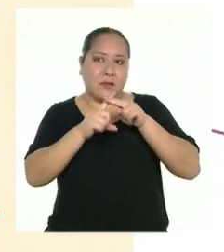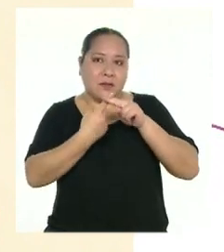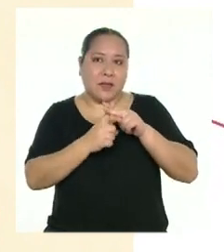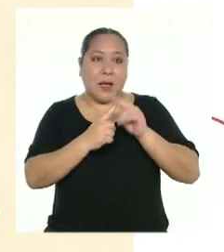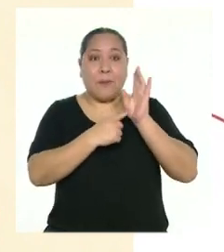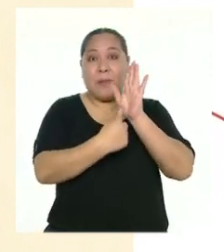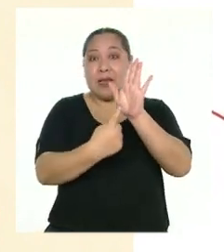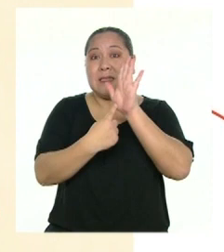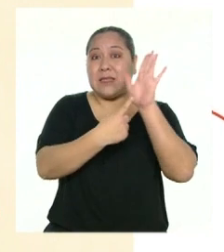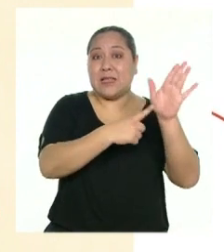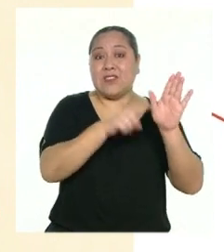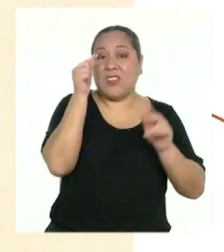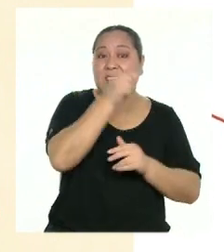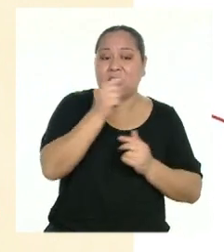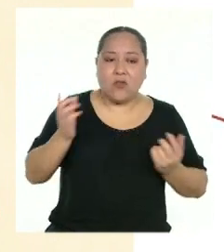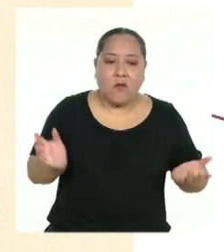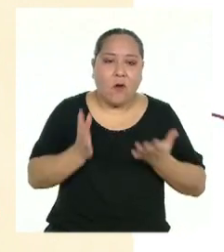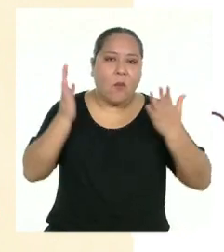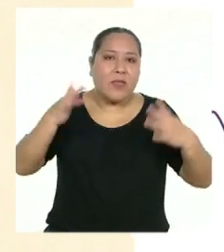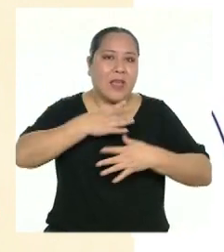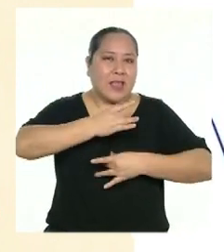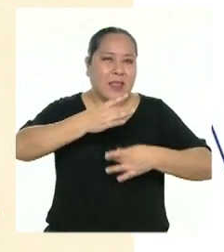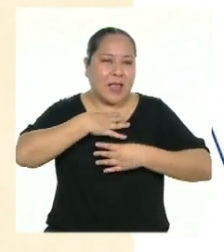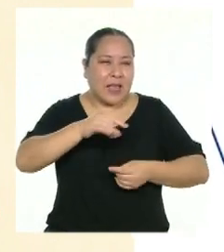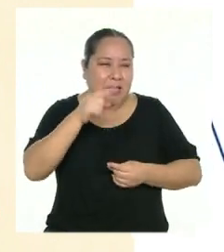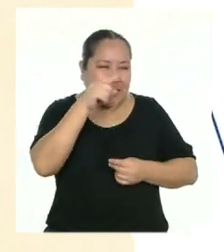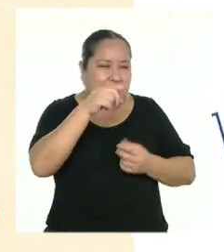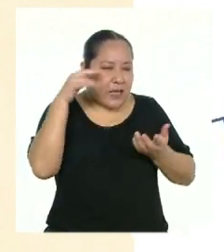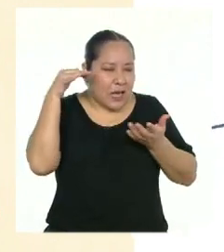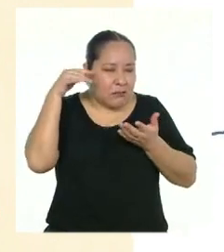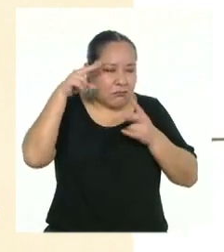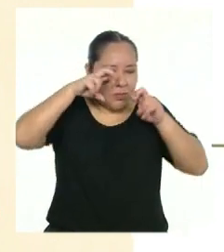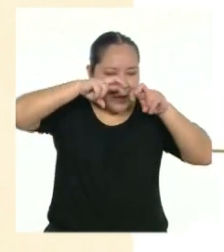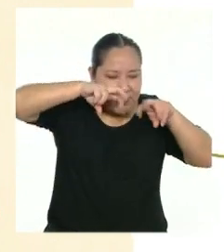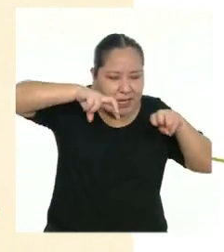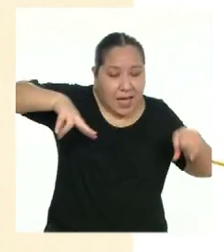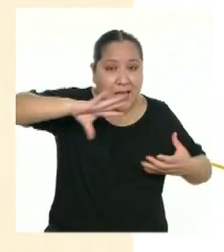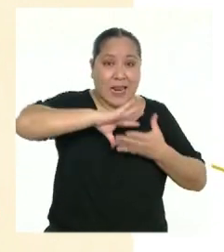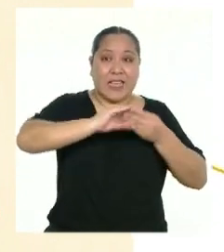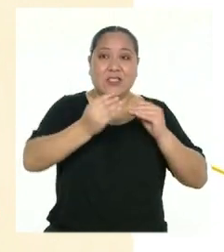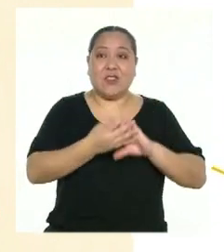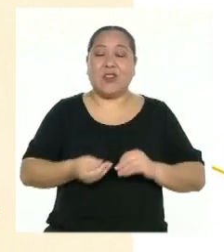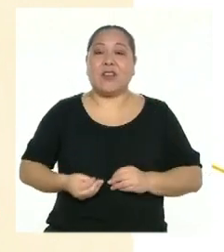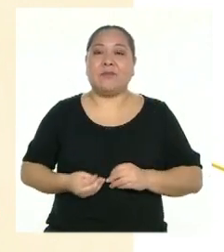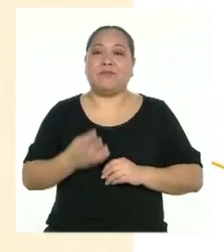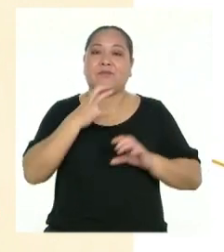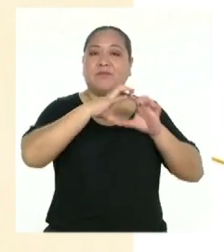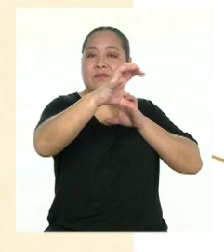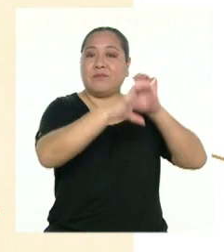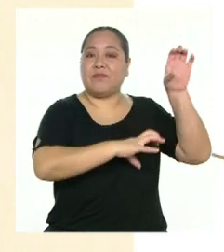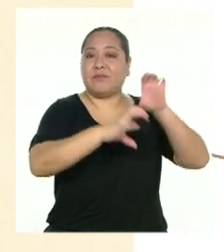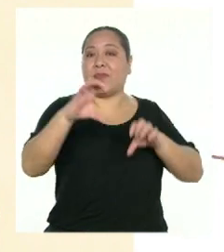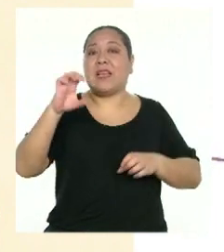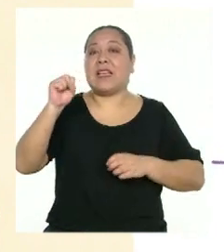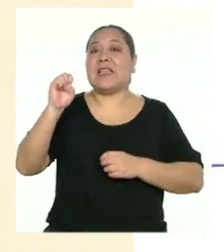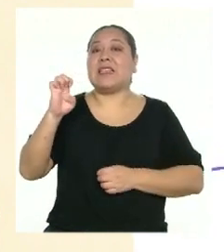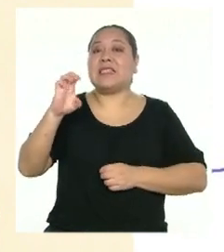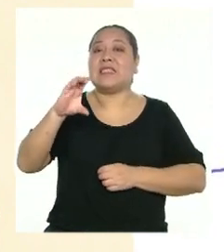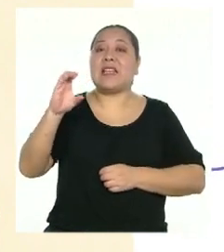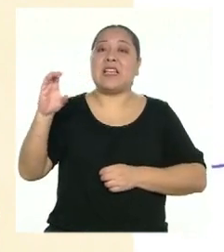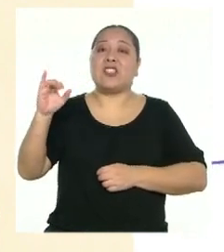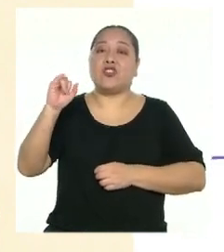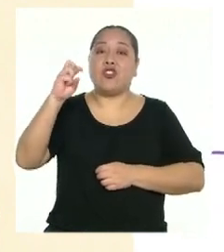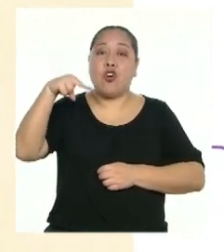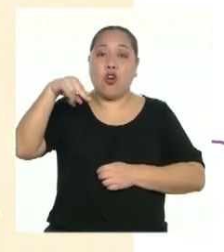efemérides fomenta el interés por el estudio de la historia. Secciones. Al igual que toda la prensa escrita,